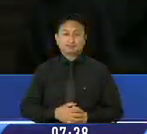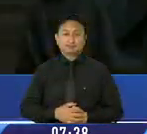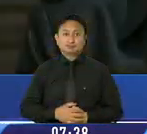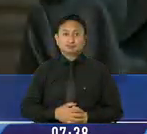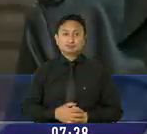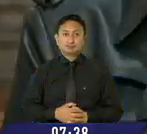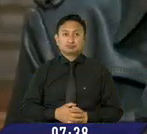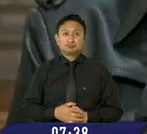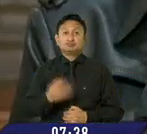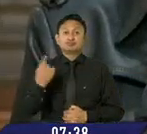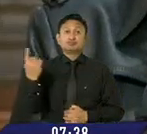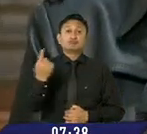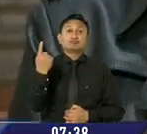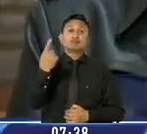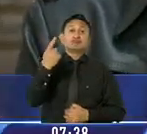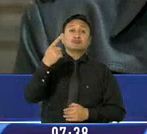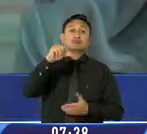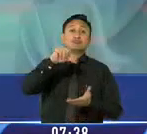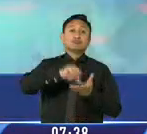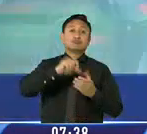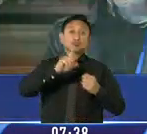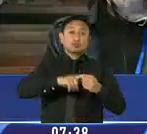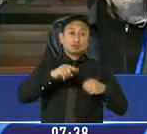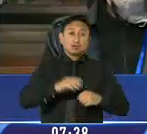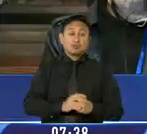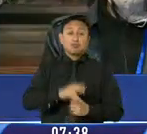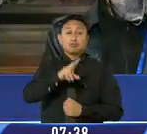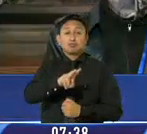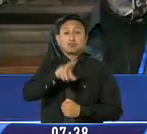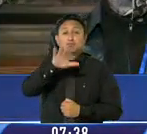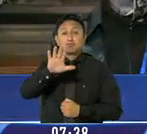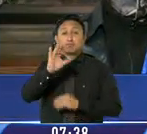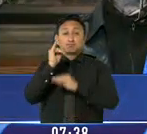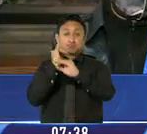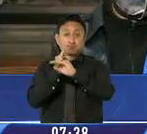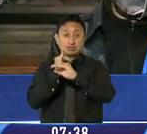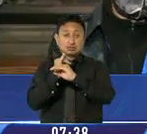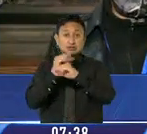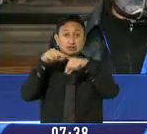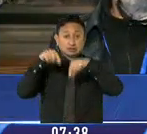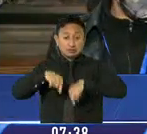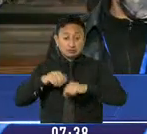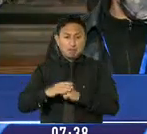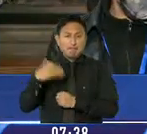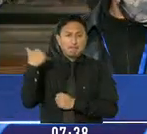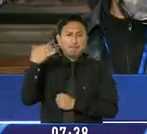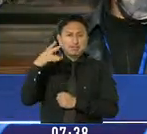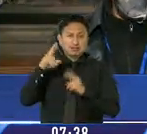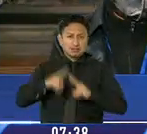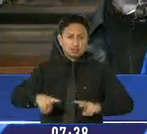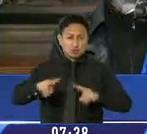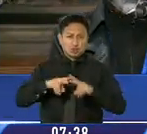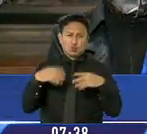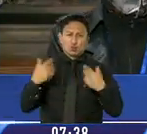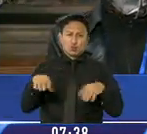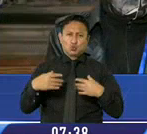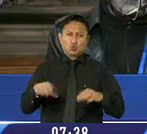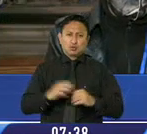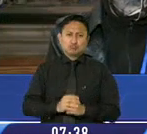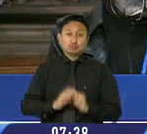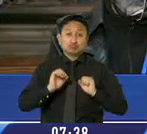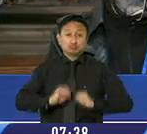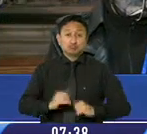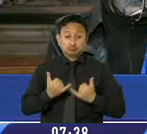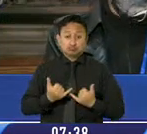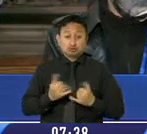Solo en el centro histórico tenemos veintitrés conjuntos religiosos que son o que tienen la más alta valoración patrimonial. Es así que